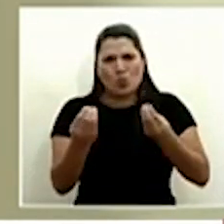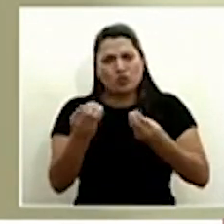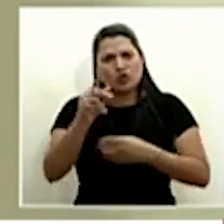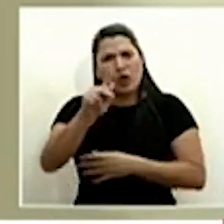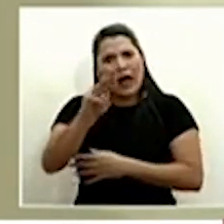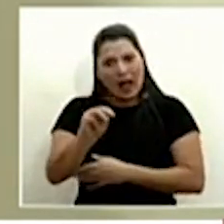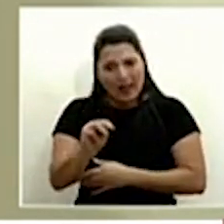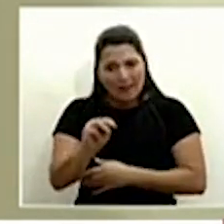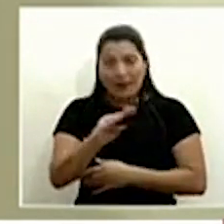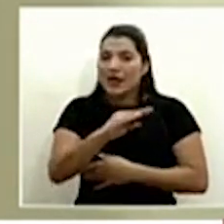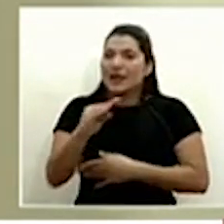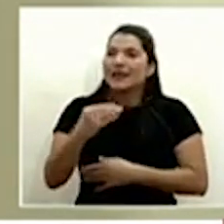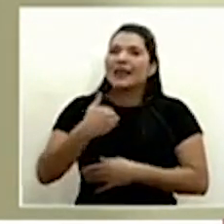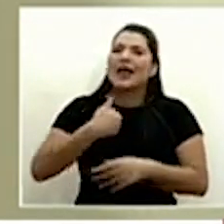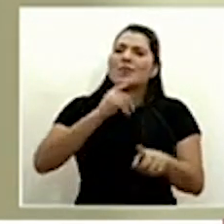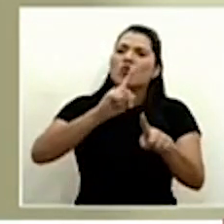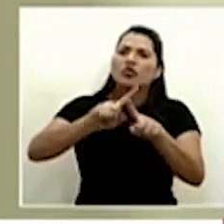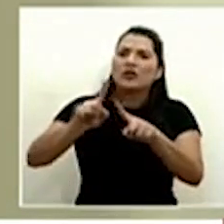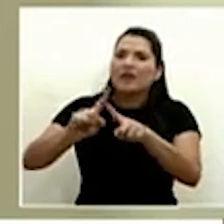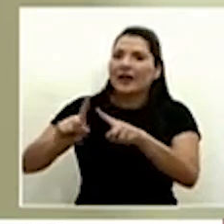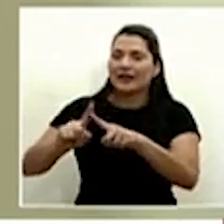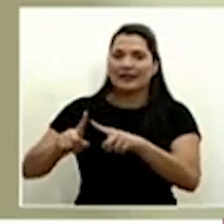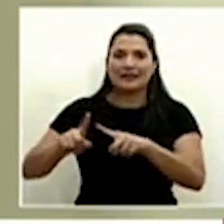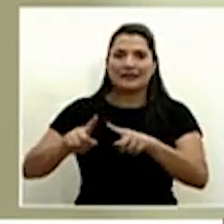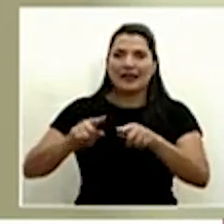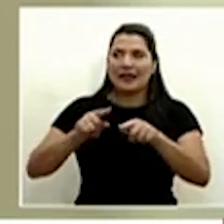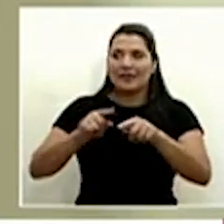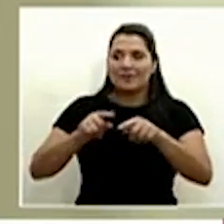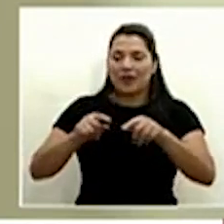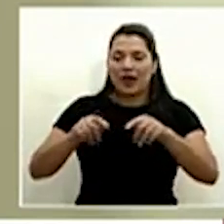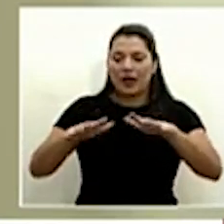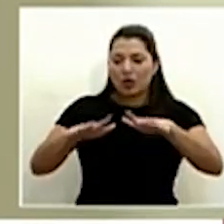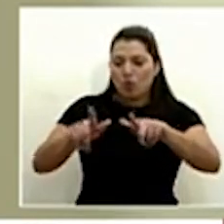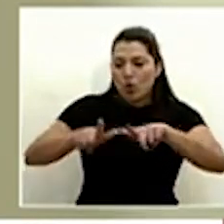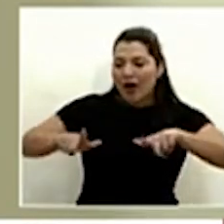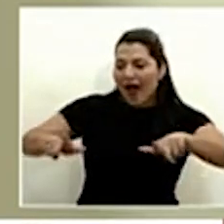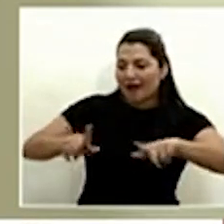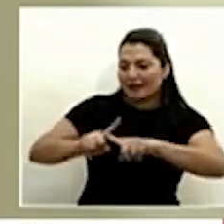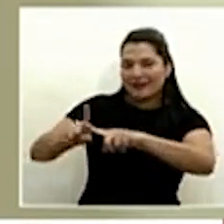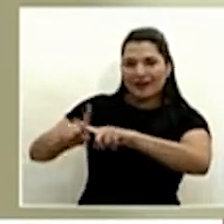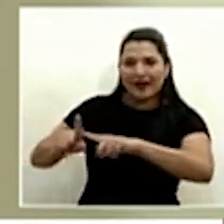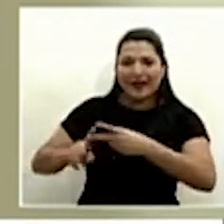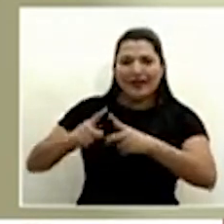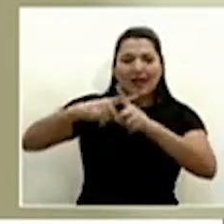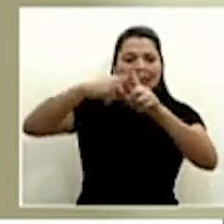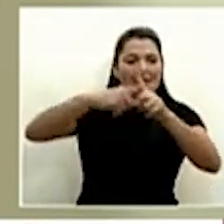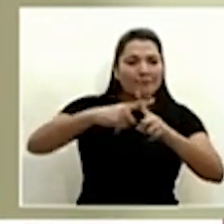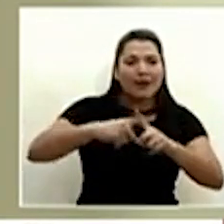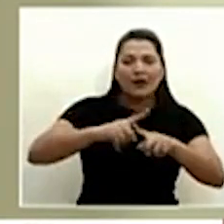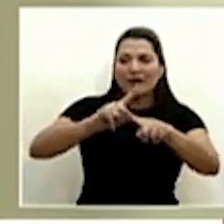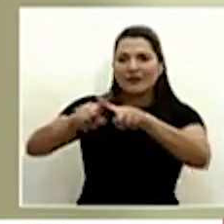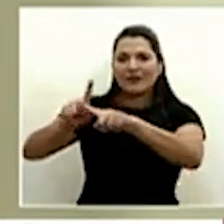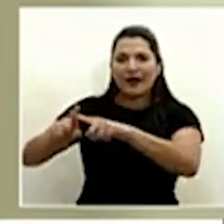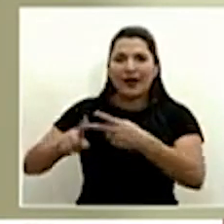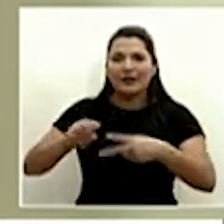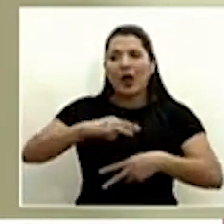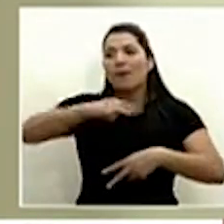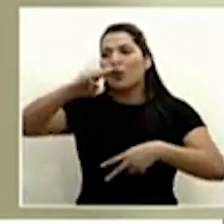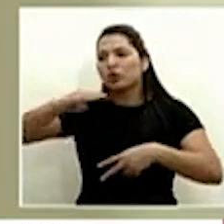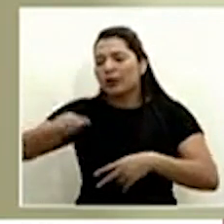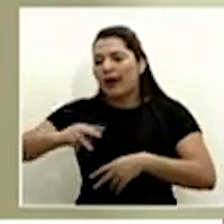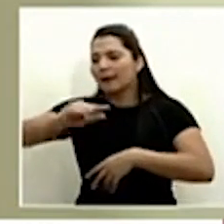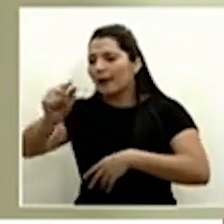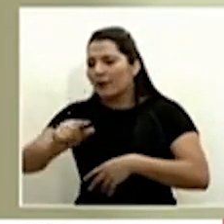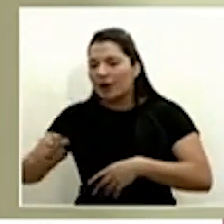sistemas geográficos, de temperaturas y demás, por ríos, por playas, por suampos, por una serie de circunstancias difíciles.